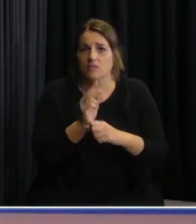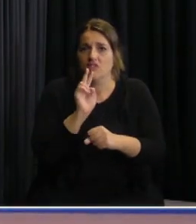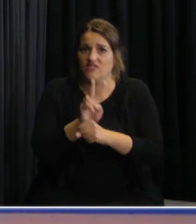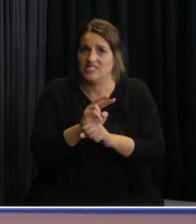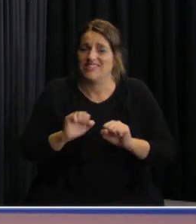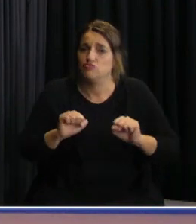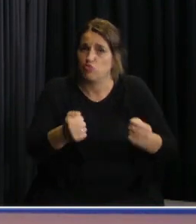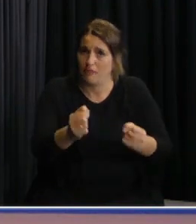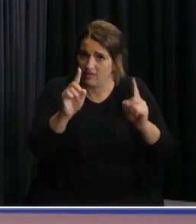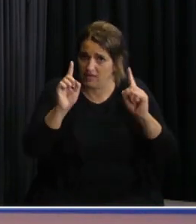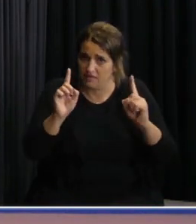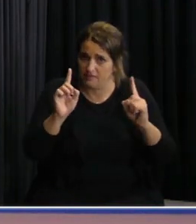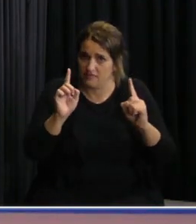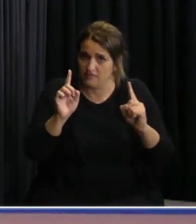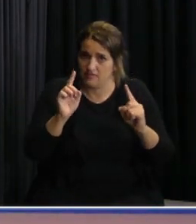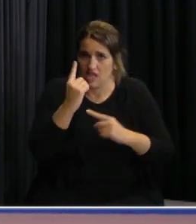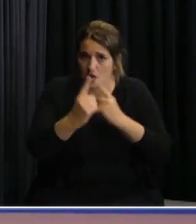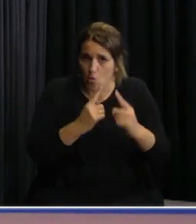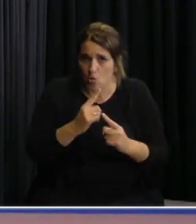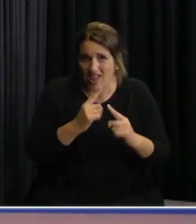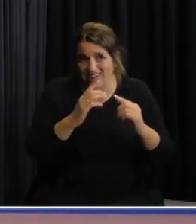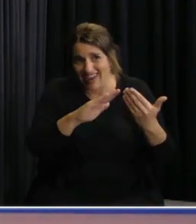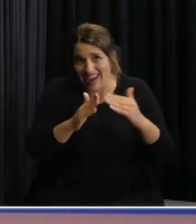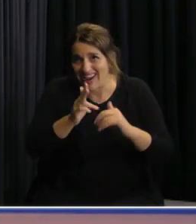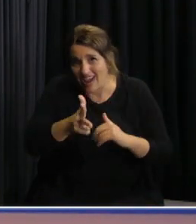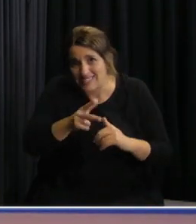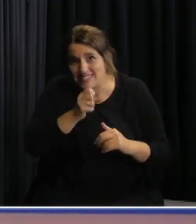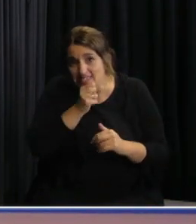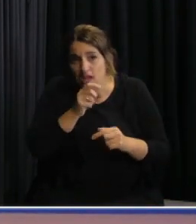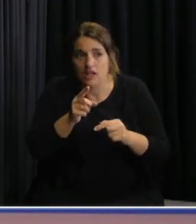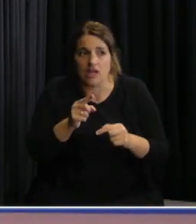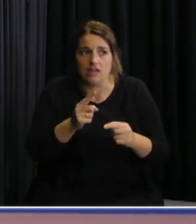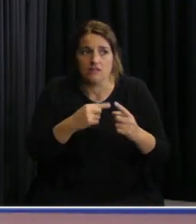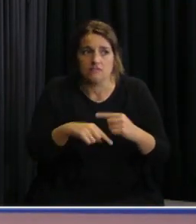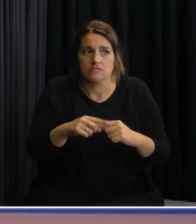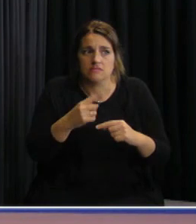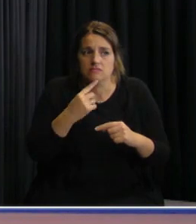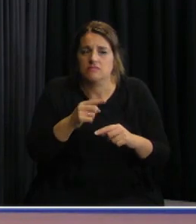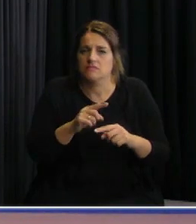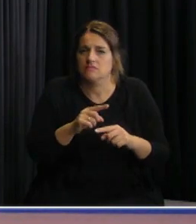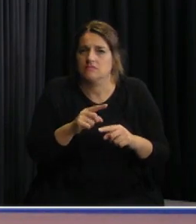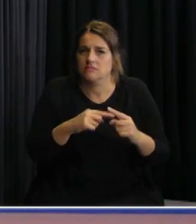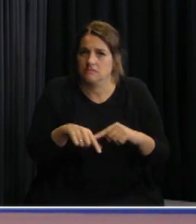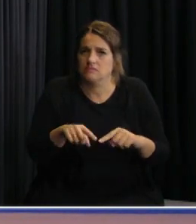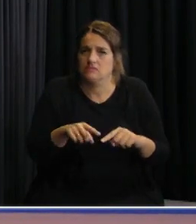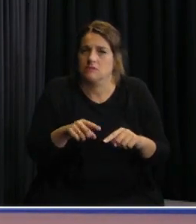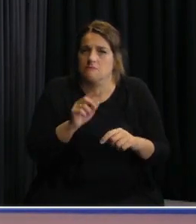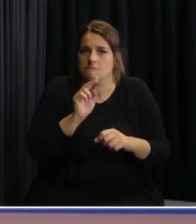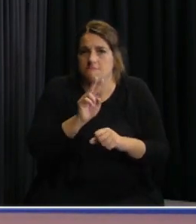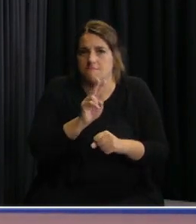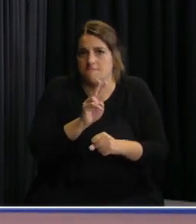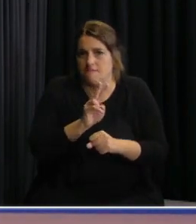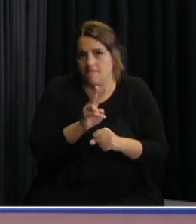suspendido en algunos casos debo decir que se incumplieron algunos de los requisitos del